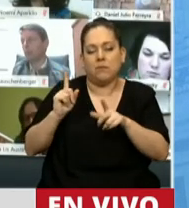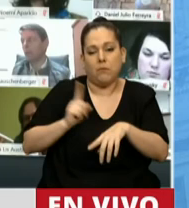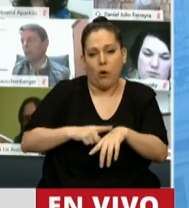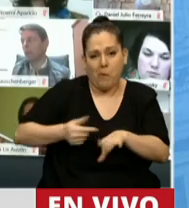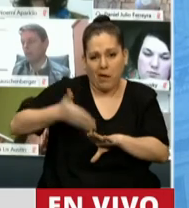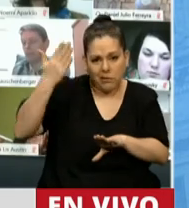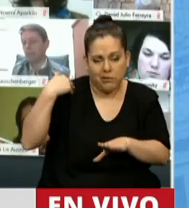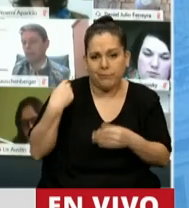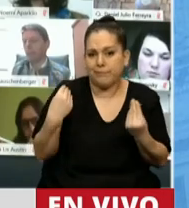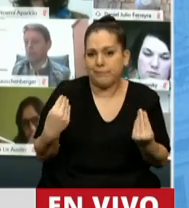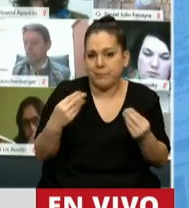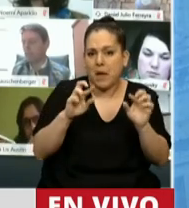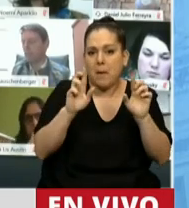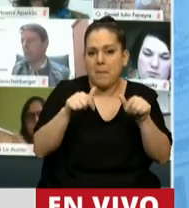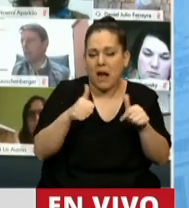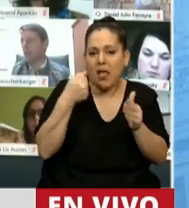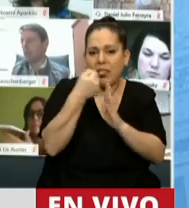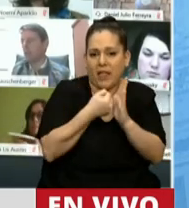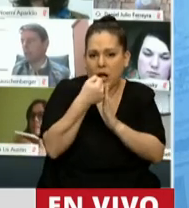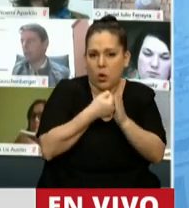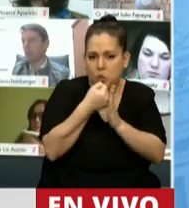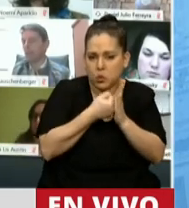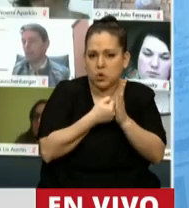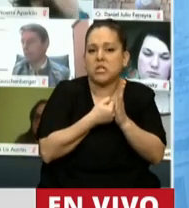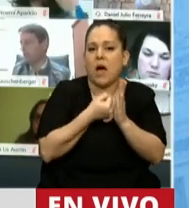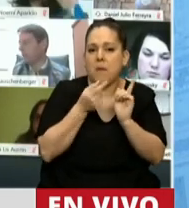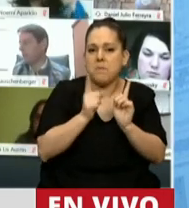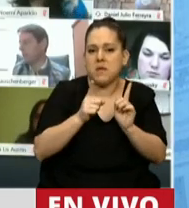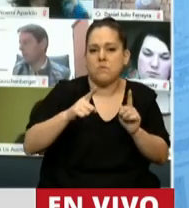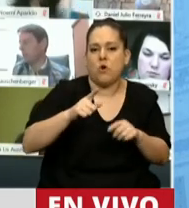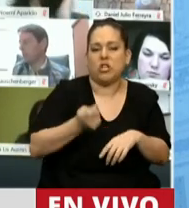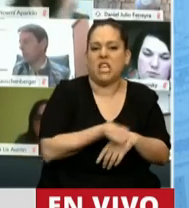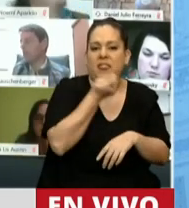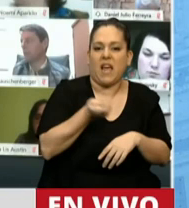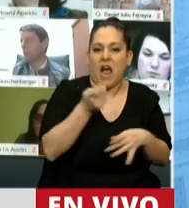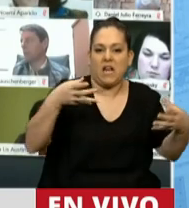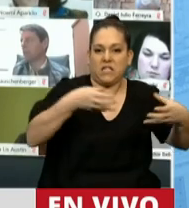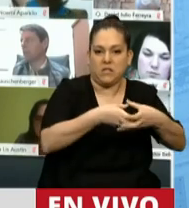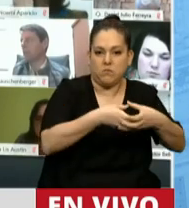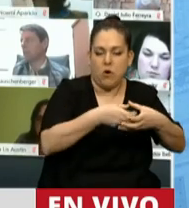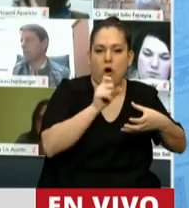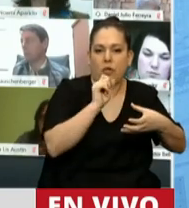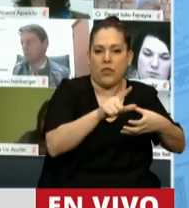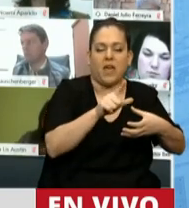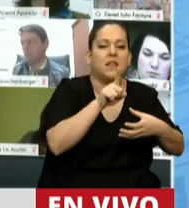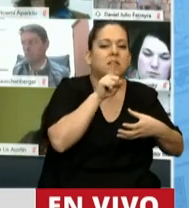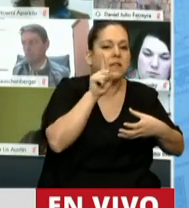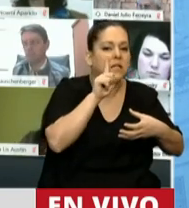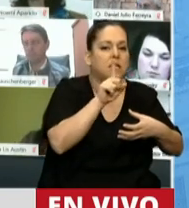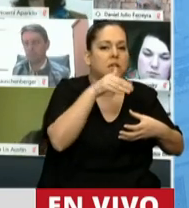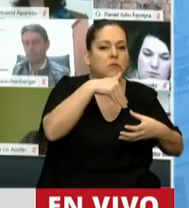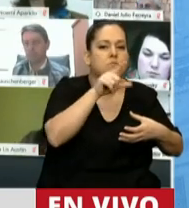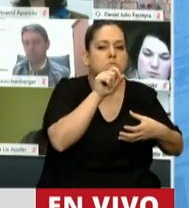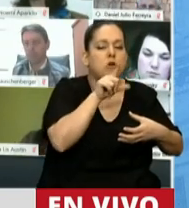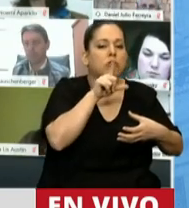significó el plan de lucha encabezado por el sindicalismo de Augusto Timoteo Bandor.